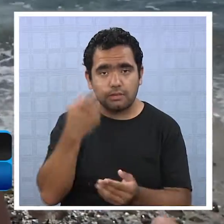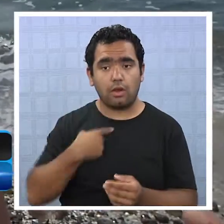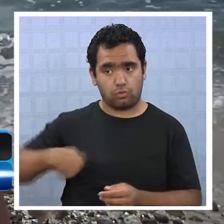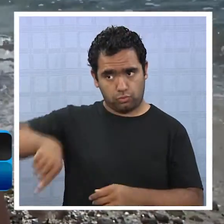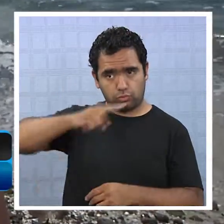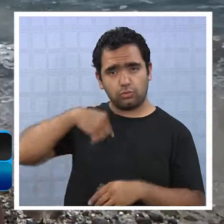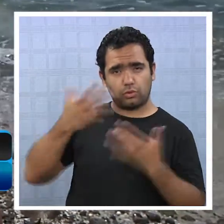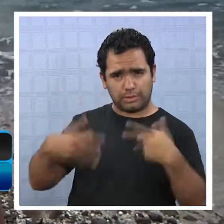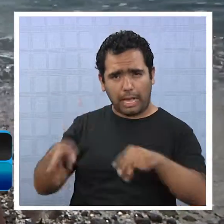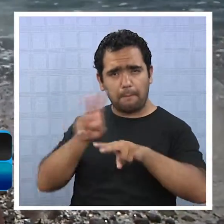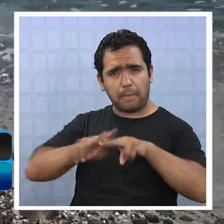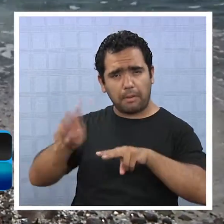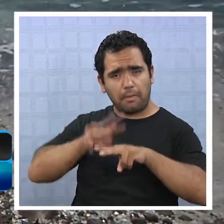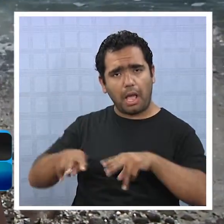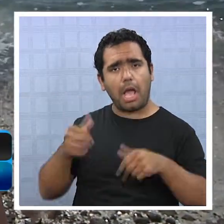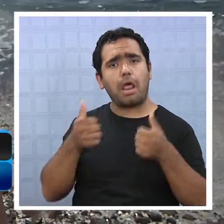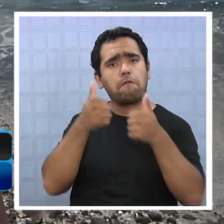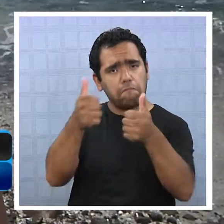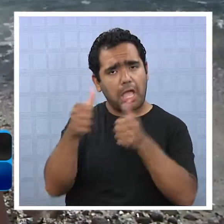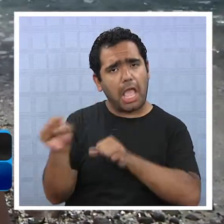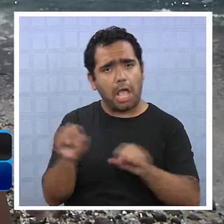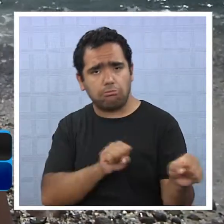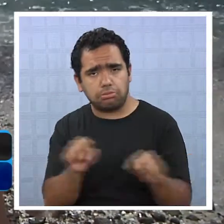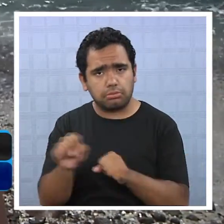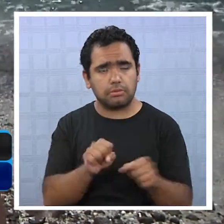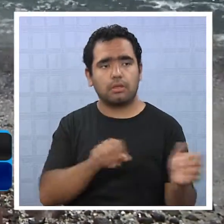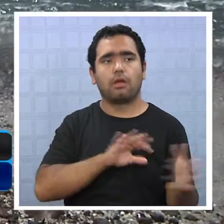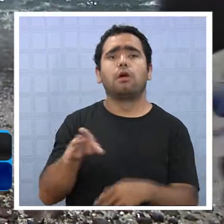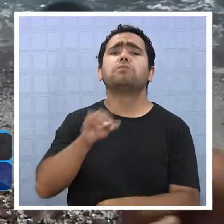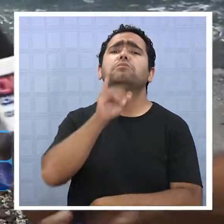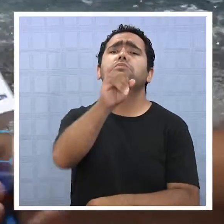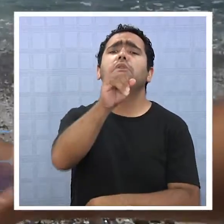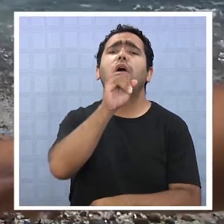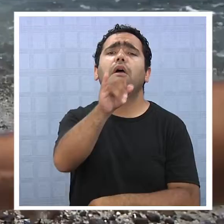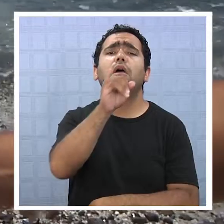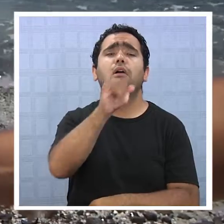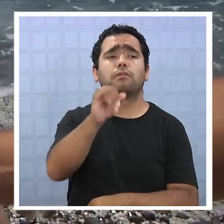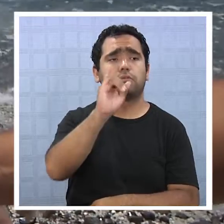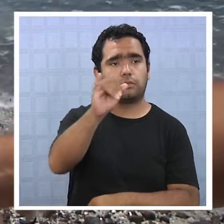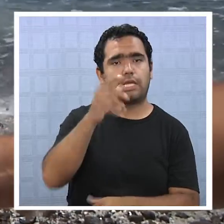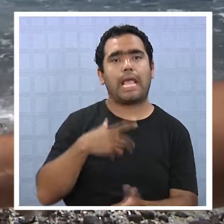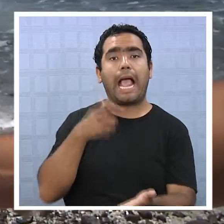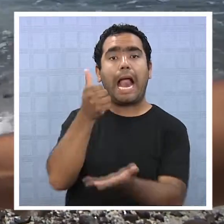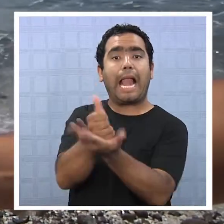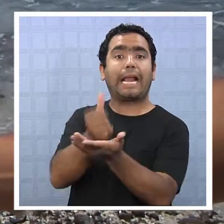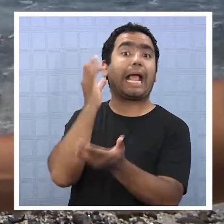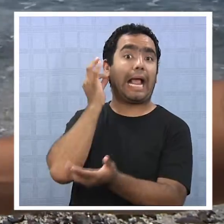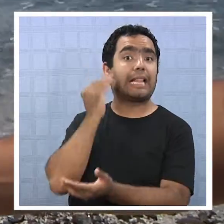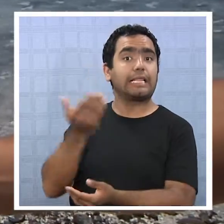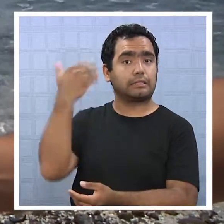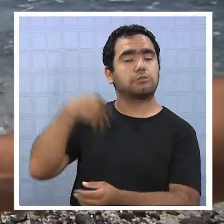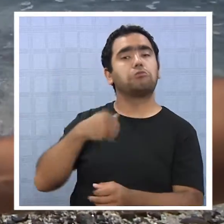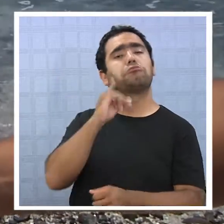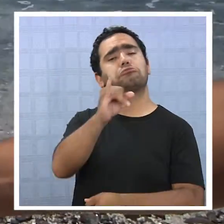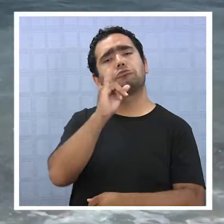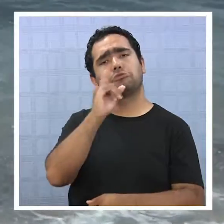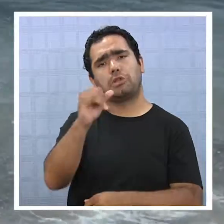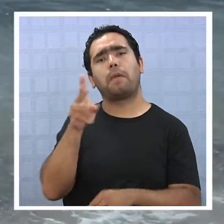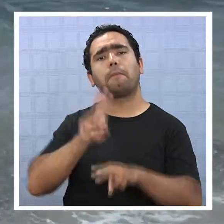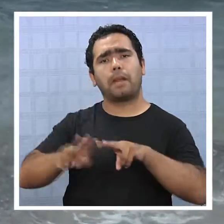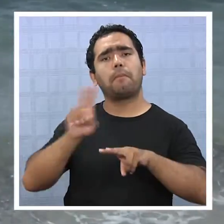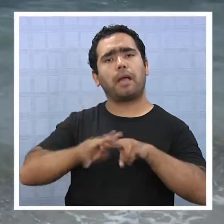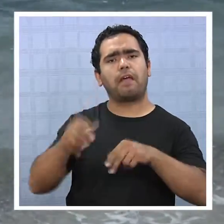¿Qué piensa de que estamos preparados realmente para un acontecimiento quizás que pueda...? Sí, sí, sí, nos preparó muy bien la alcaldesa anterior.